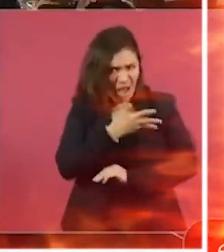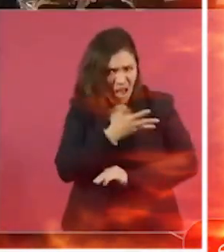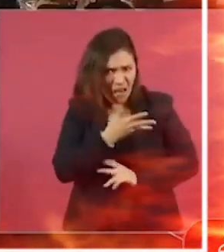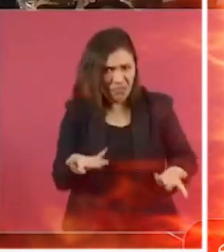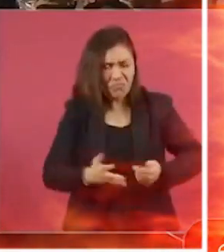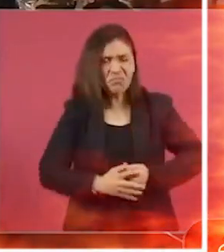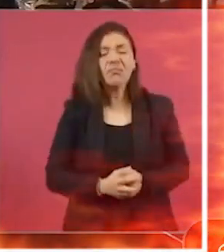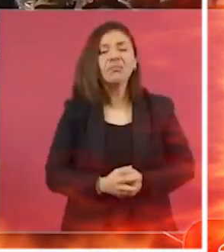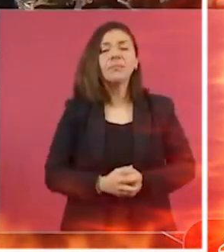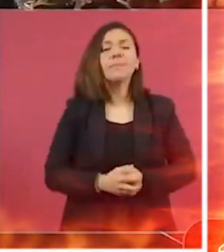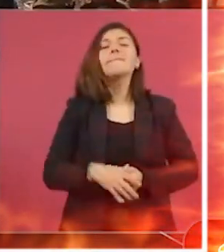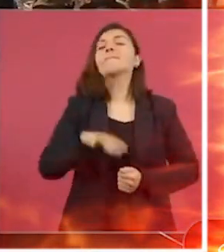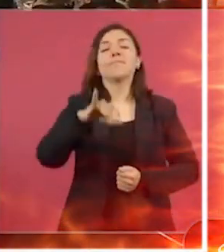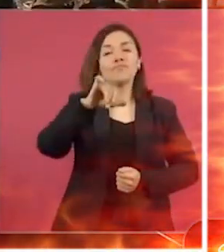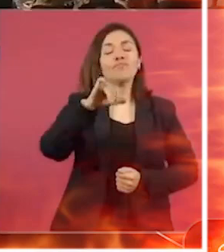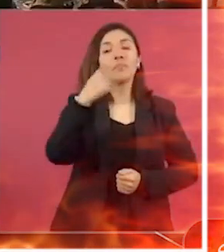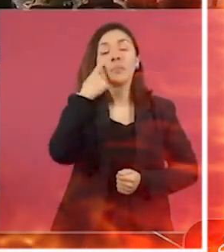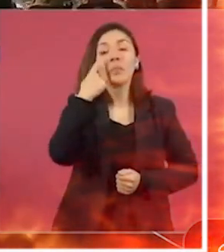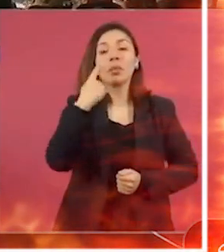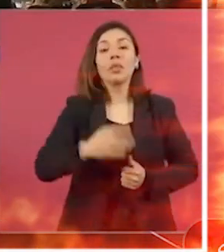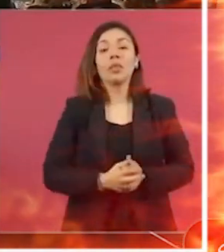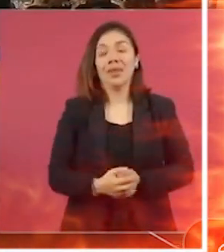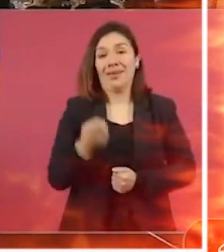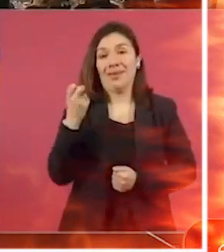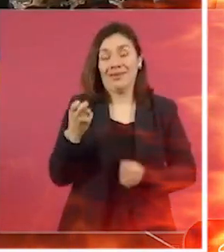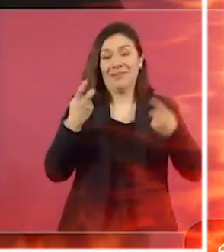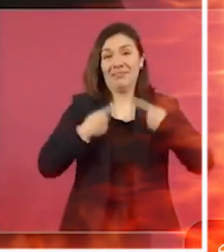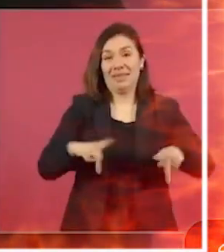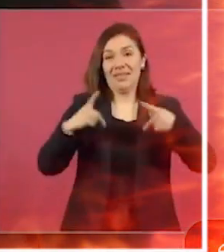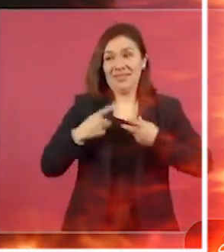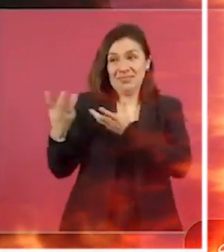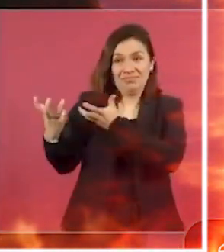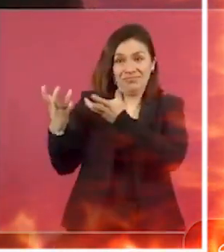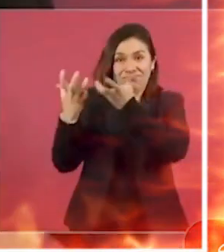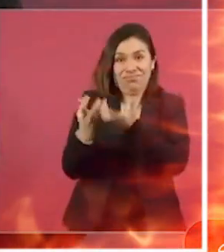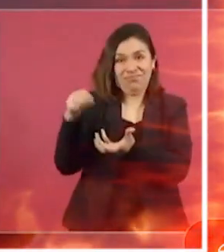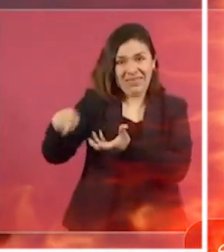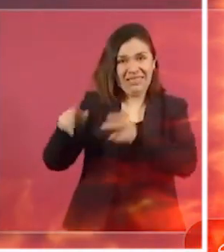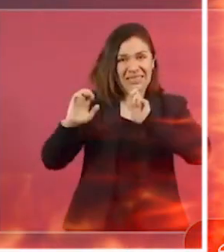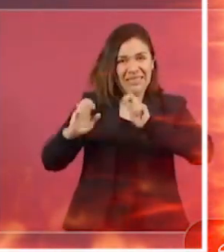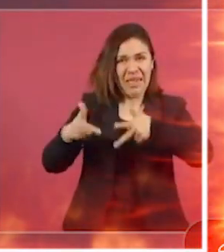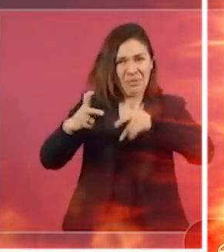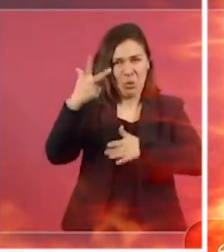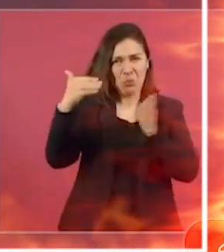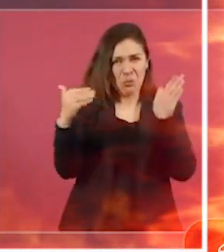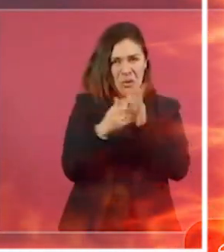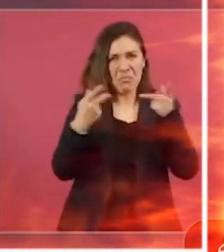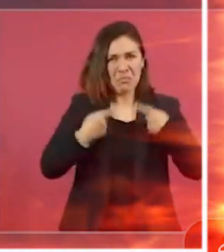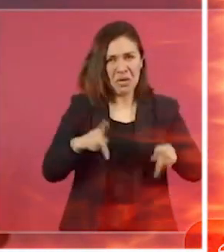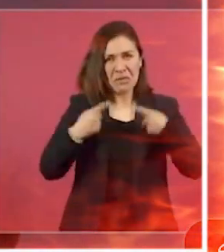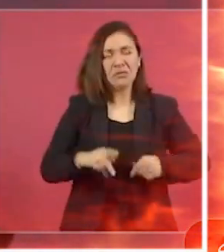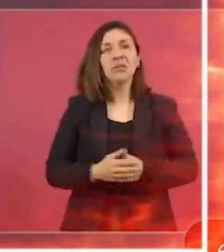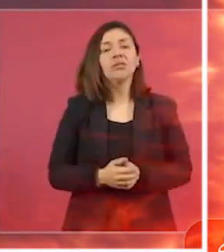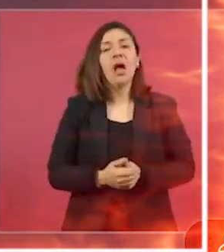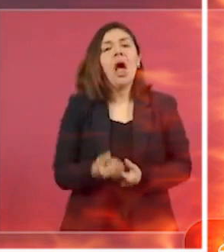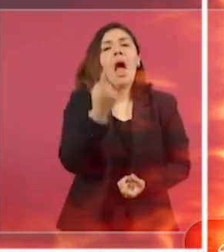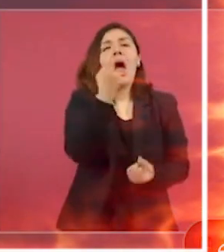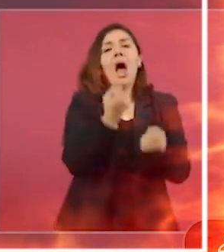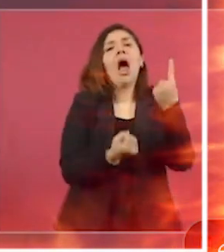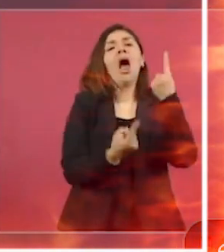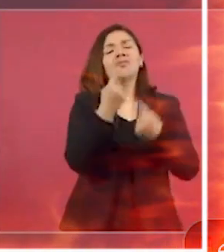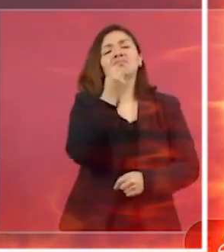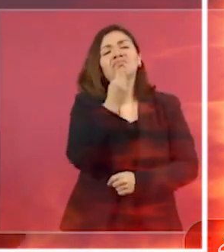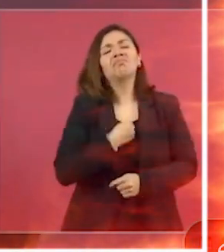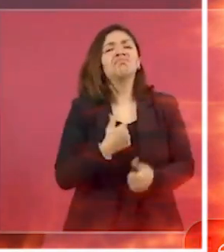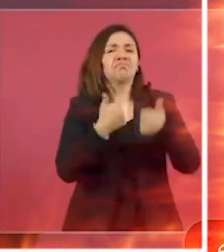contención en la frontera sur así es que prepárense porque vamos a ver muchas más violaciones a derechos humanos en